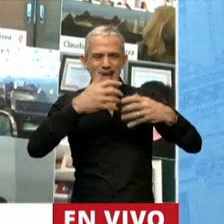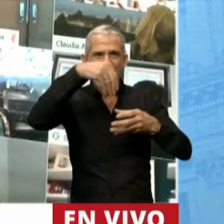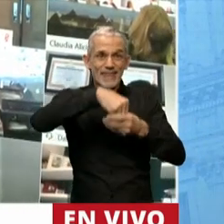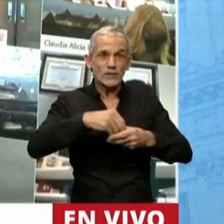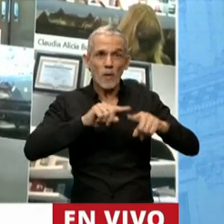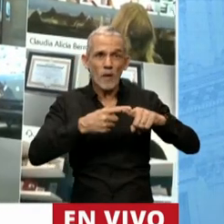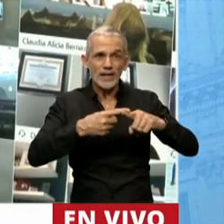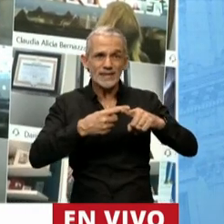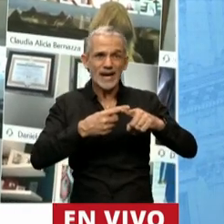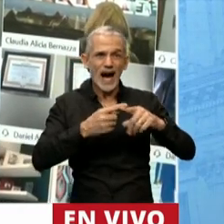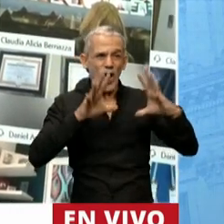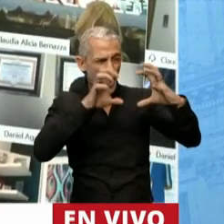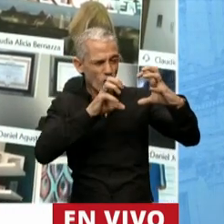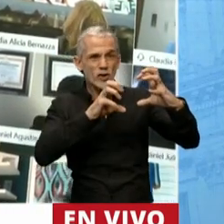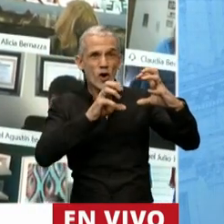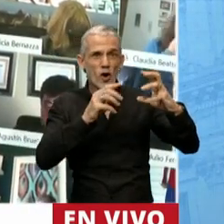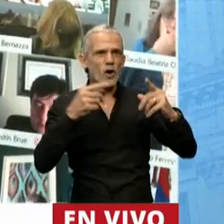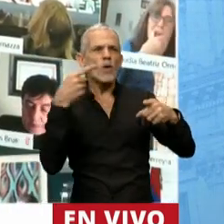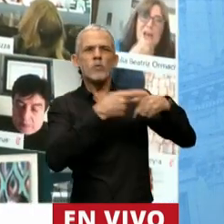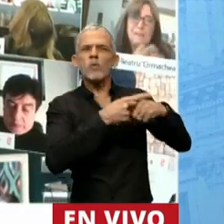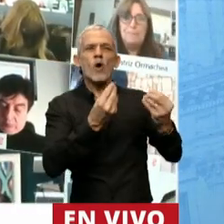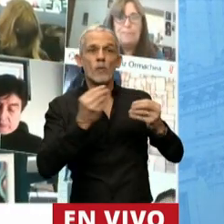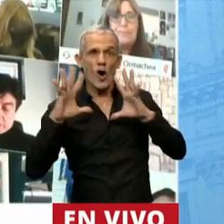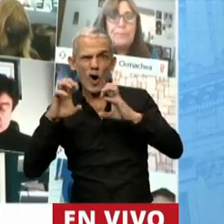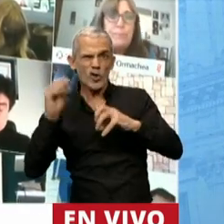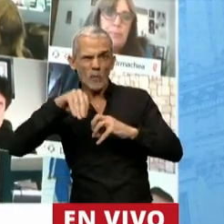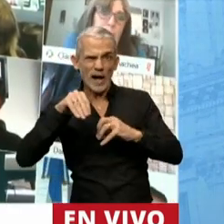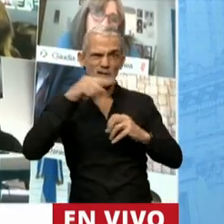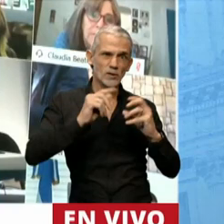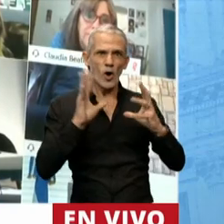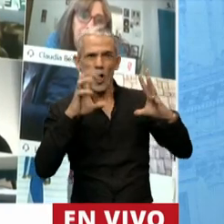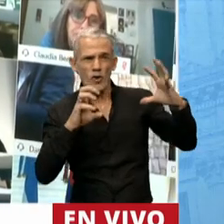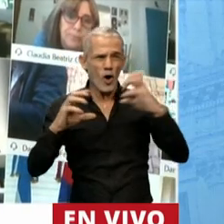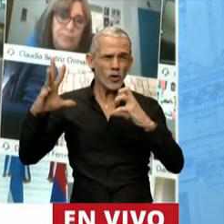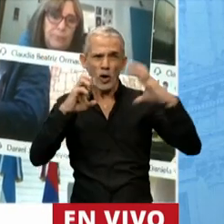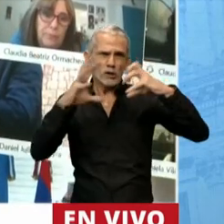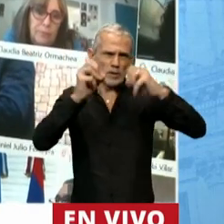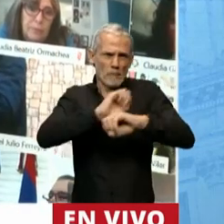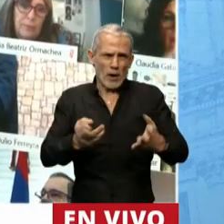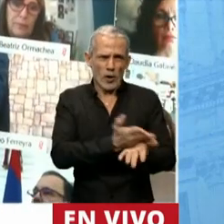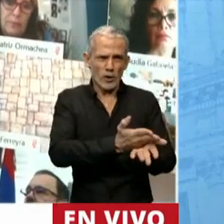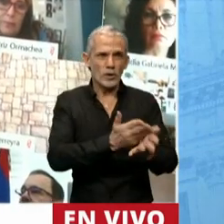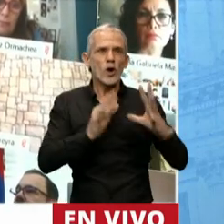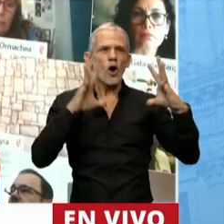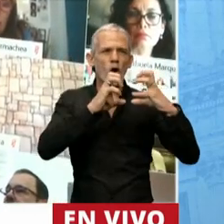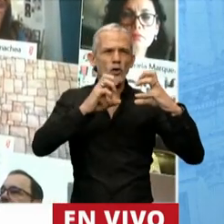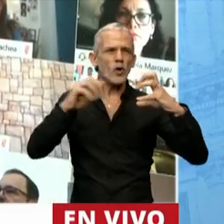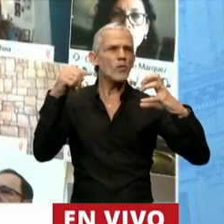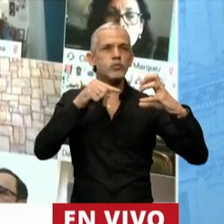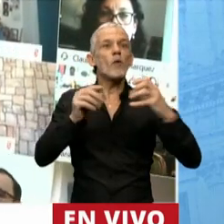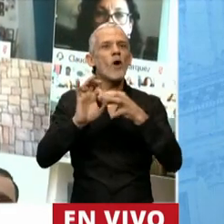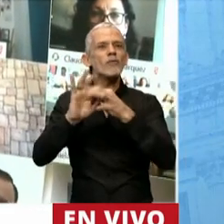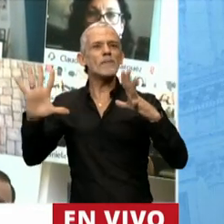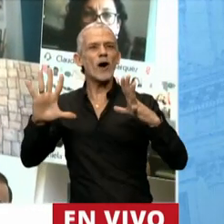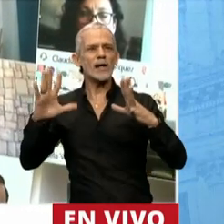no se lo combate con más odio. Al odio en un sistema político se lo combate con democracia.